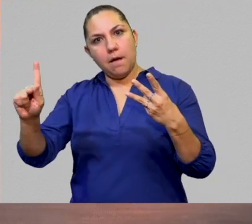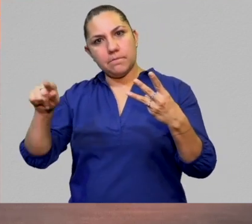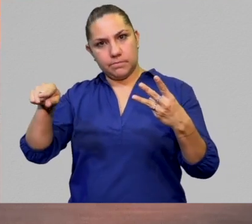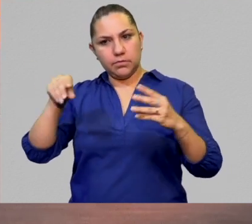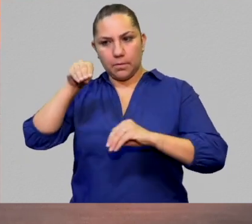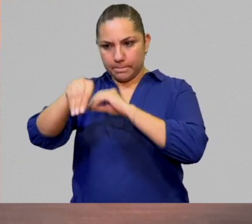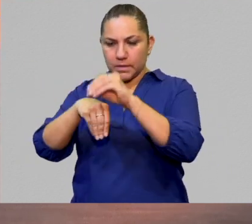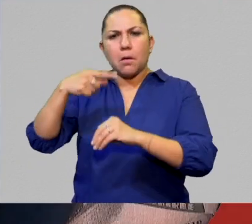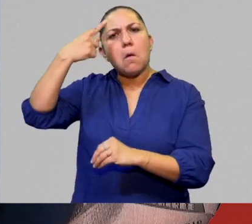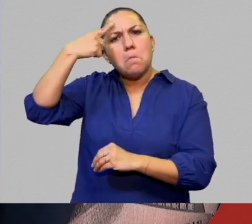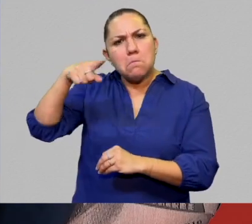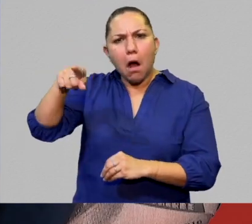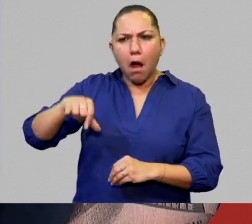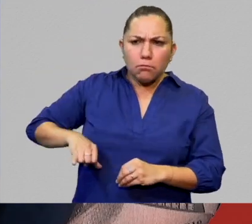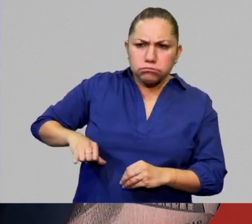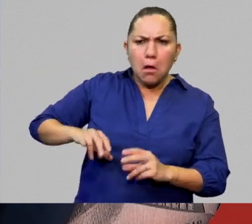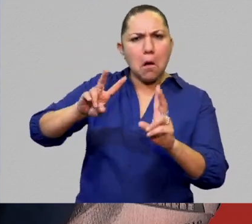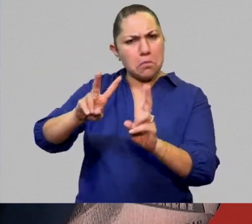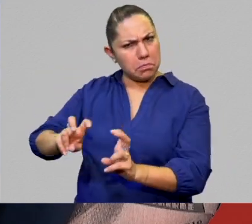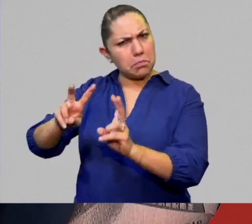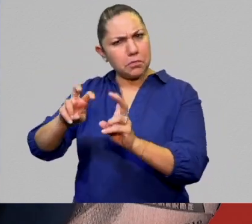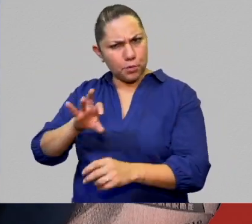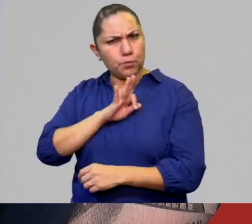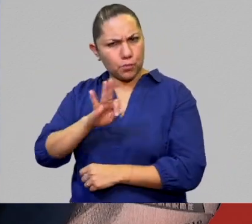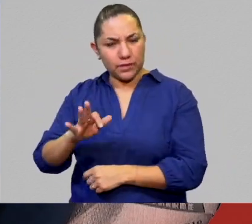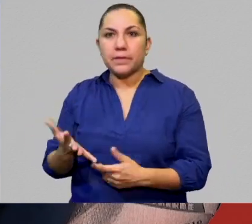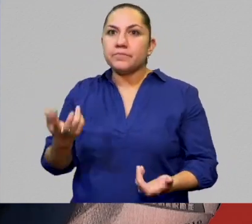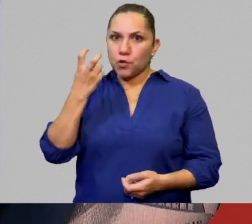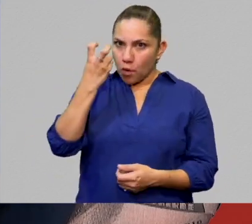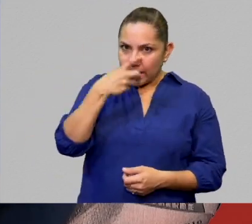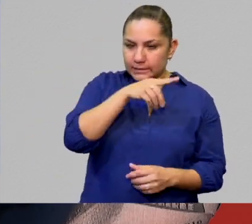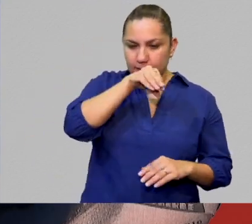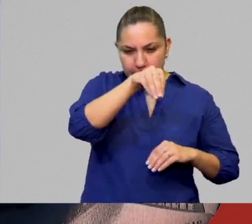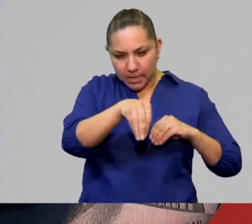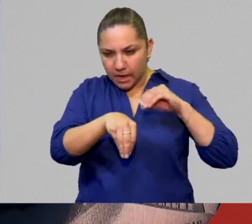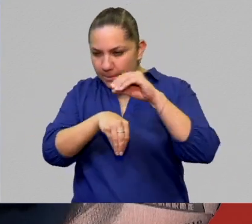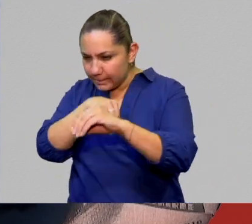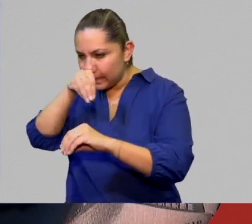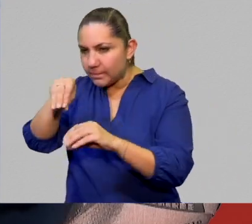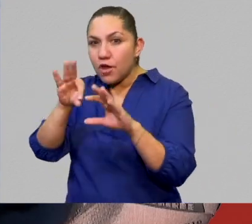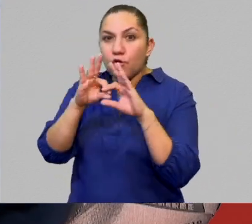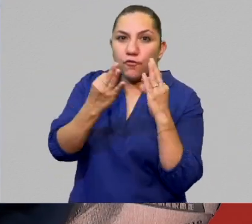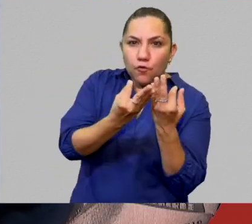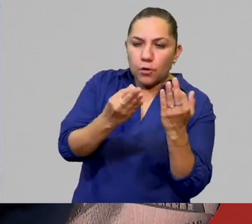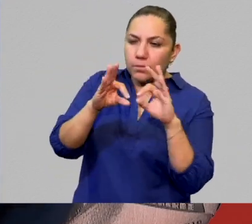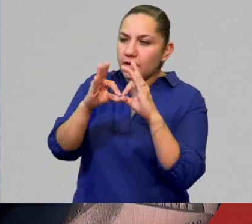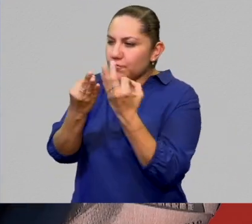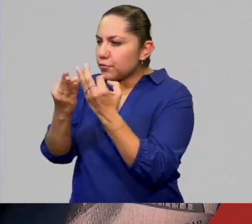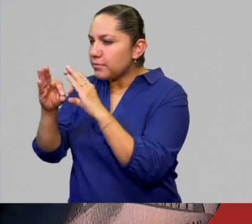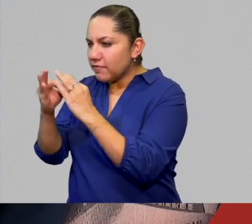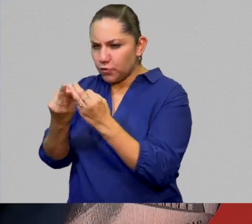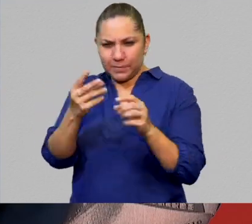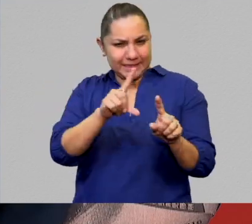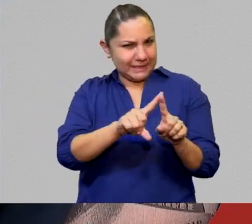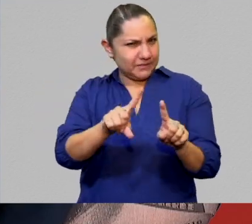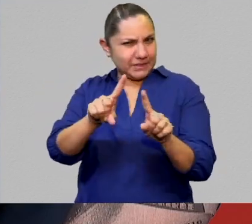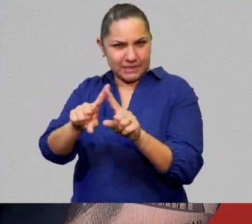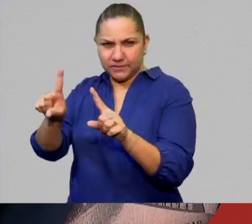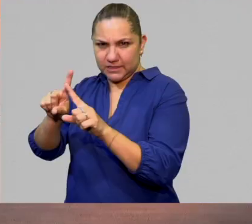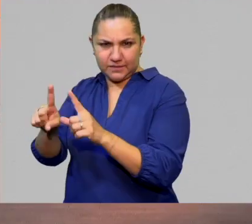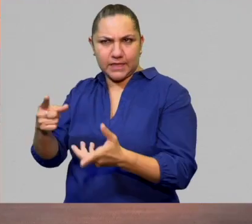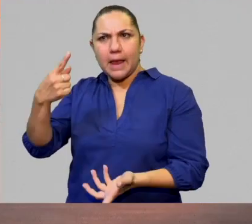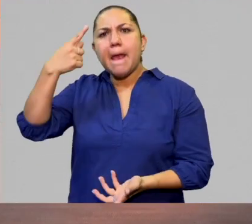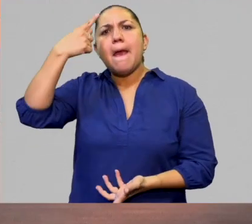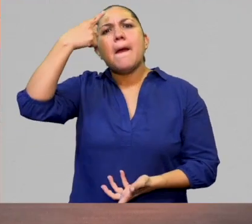bajar. Maravilloso. Mencionando entonces que el mundo de la edición brinda diversas posibilidades para esta idea de